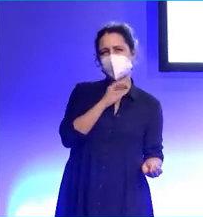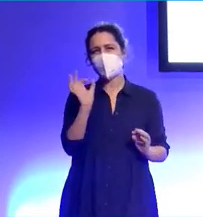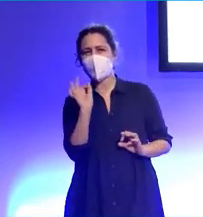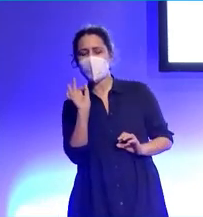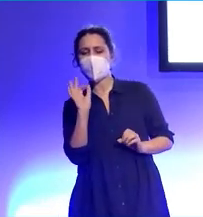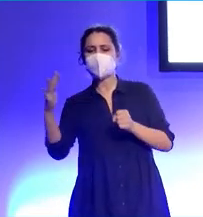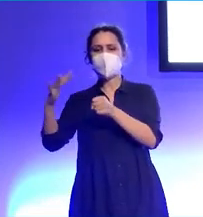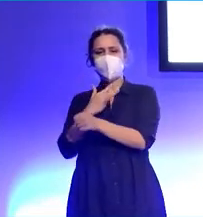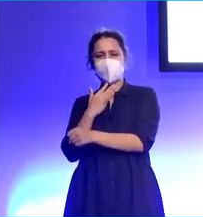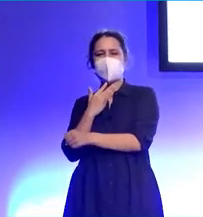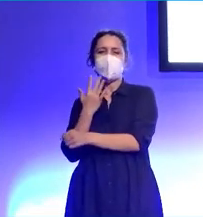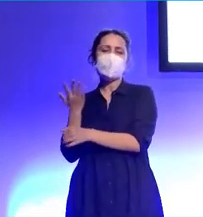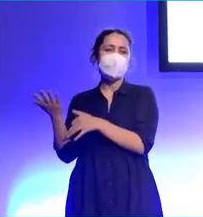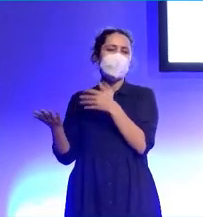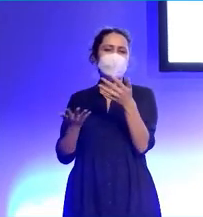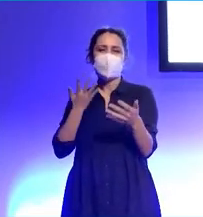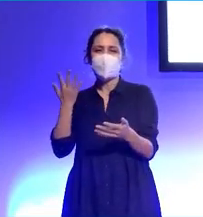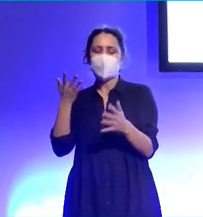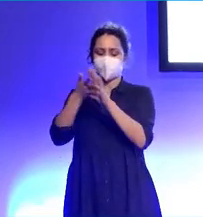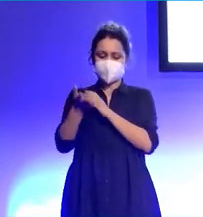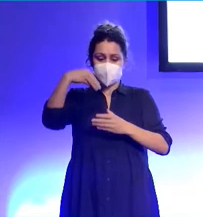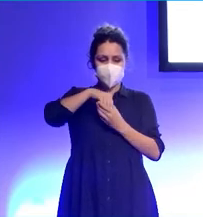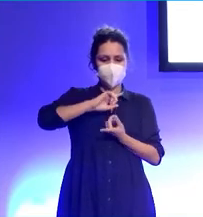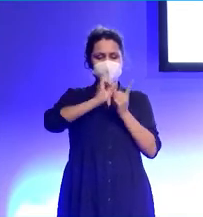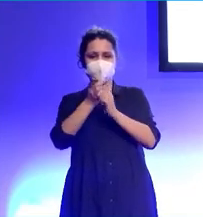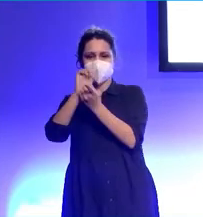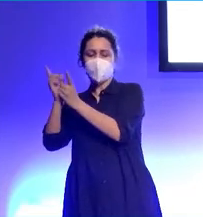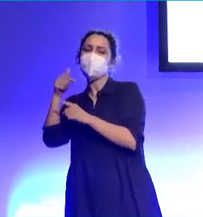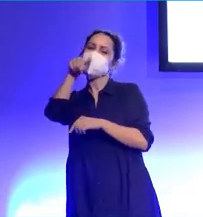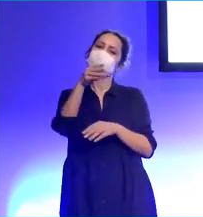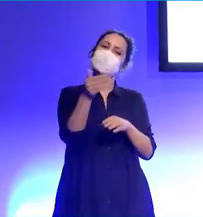alguna manera, si ibas cambiando el contenido, cómo lo ibas haciendo.